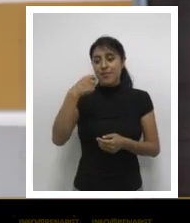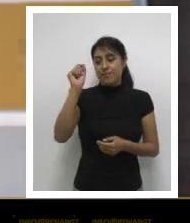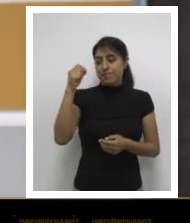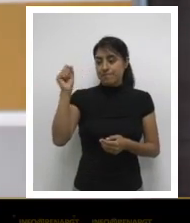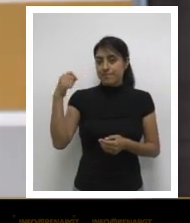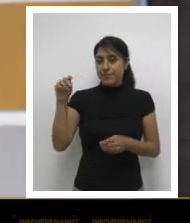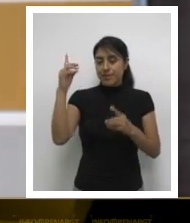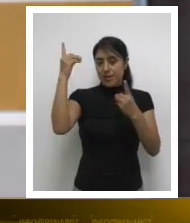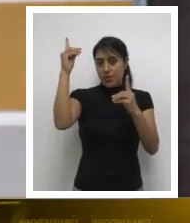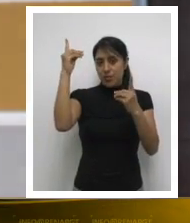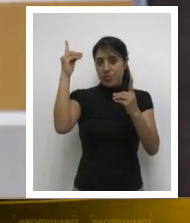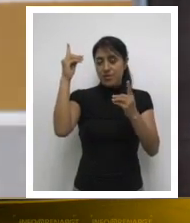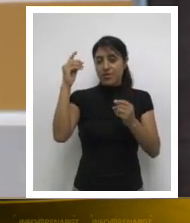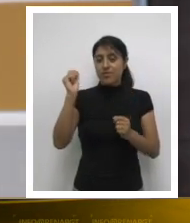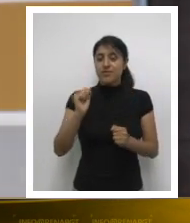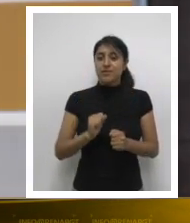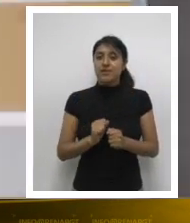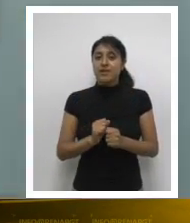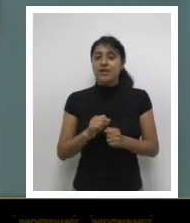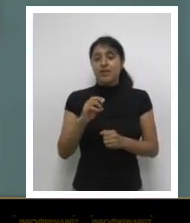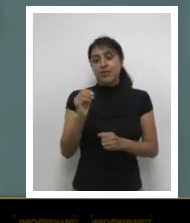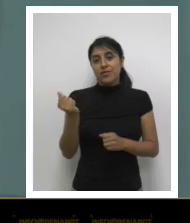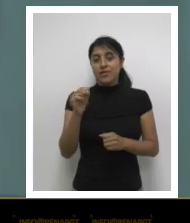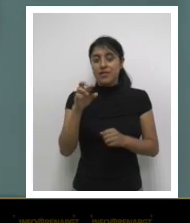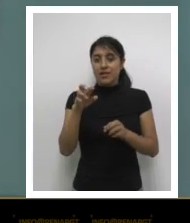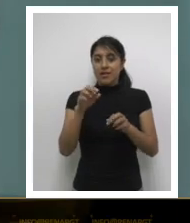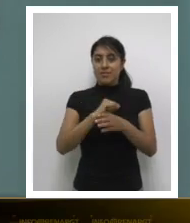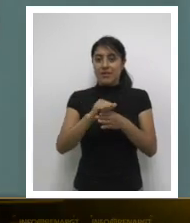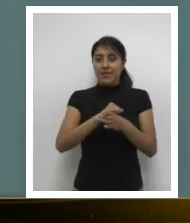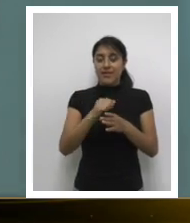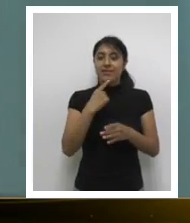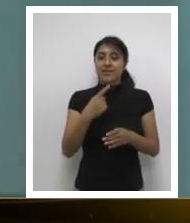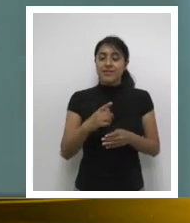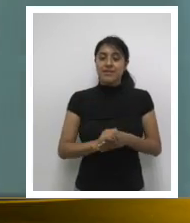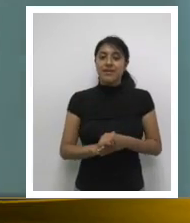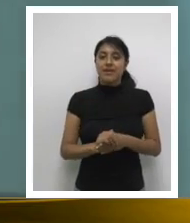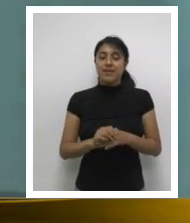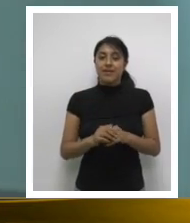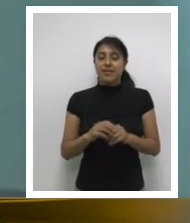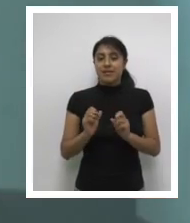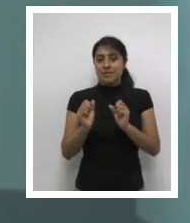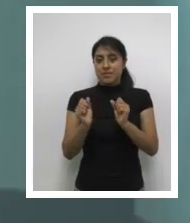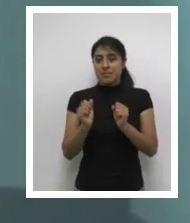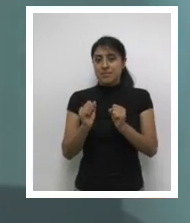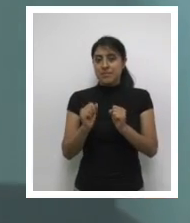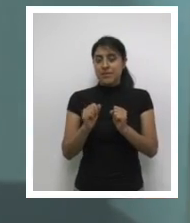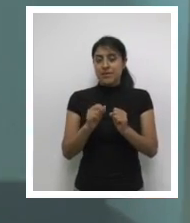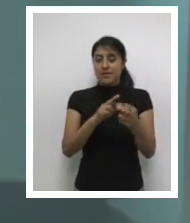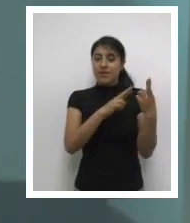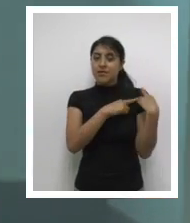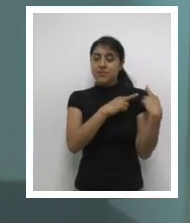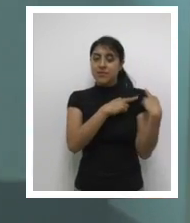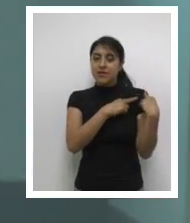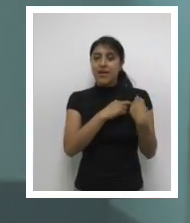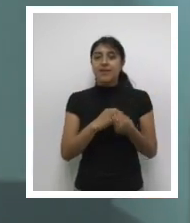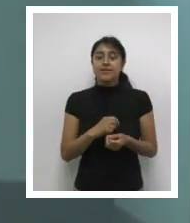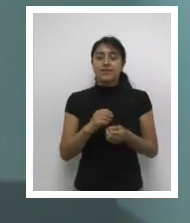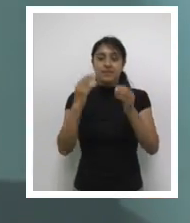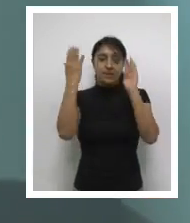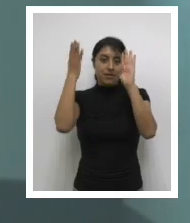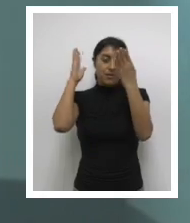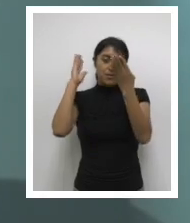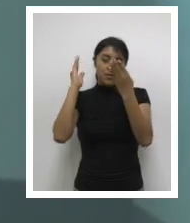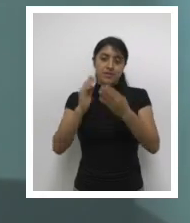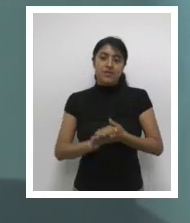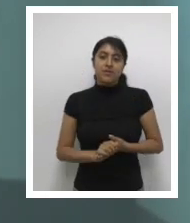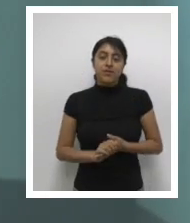Venía a revisar algunos papeles, ¿verdad? Me iban a poner a hacer cosas como de mi carrera, algo así. O también me decían, no, te van a poner